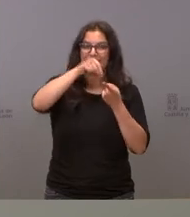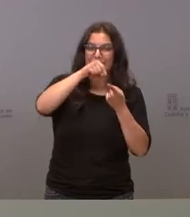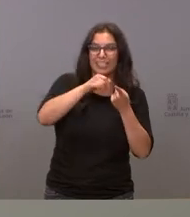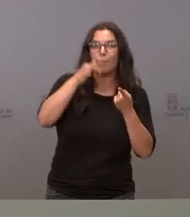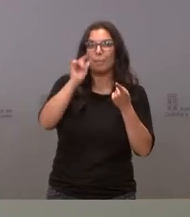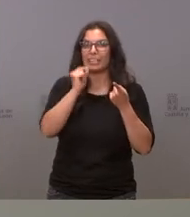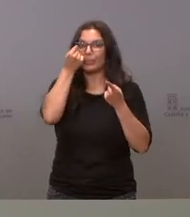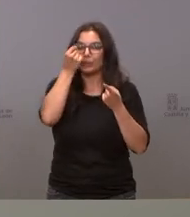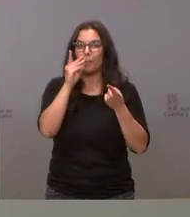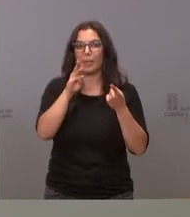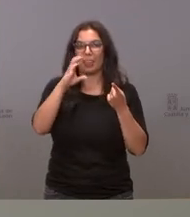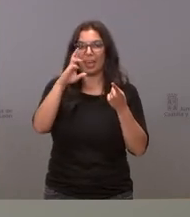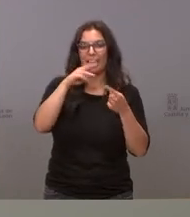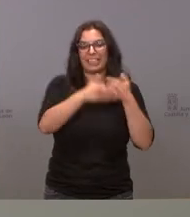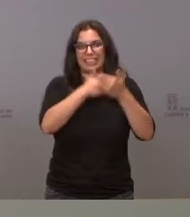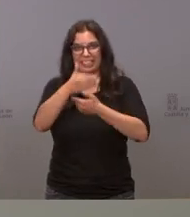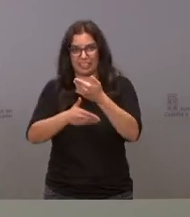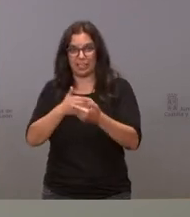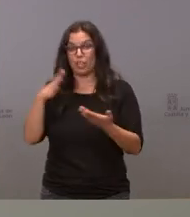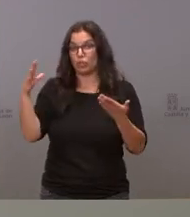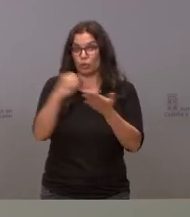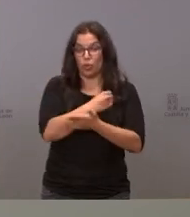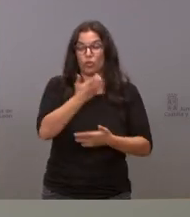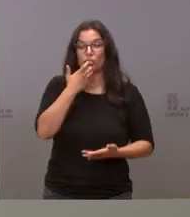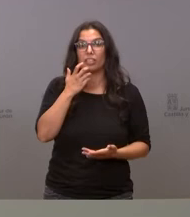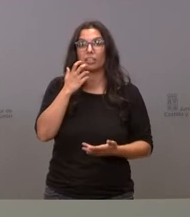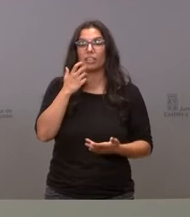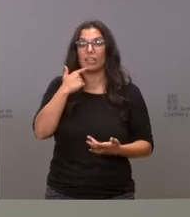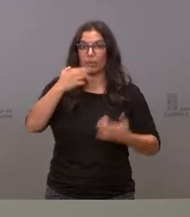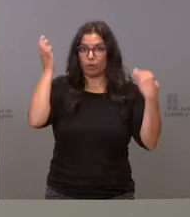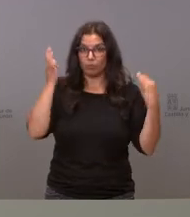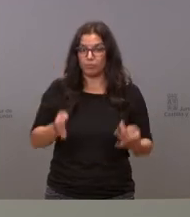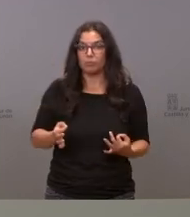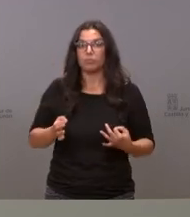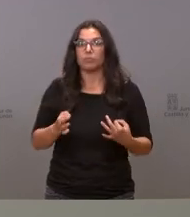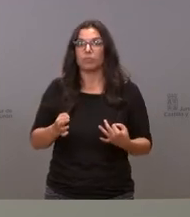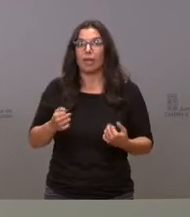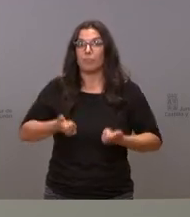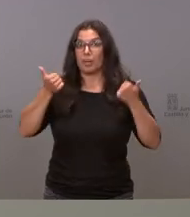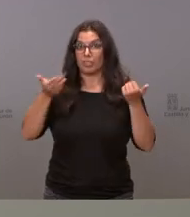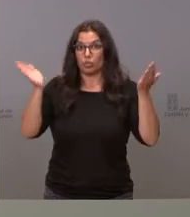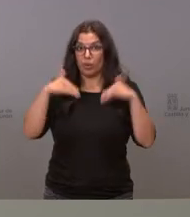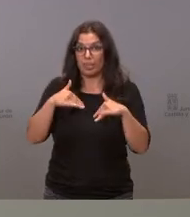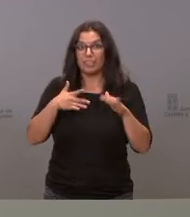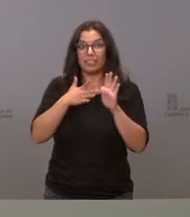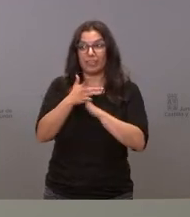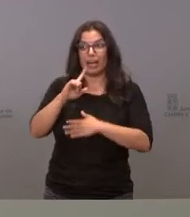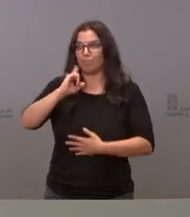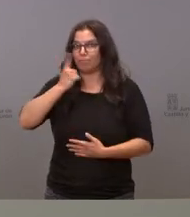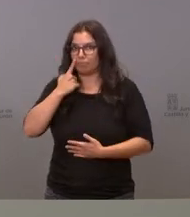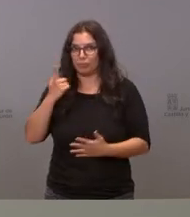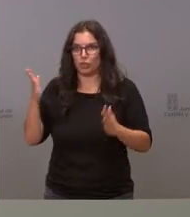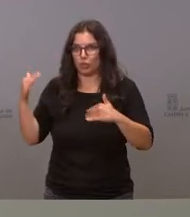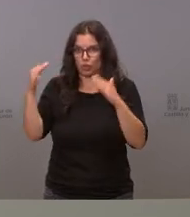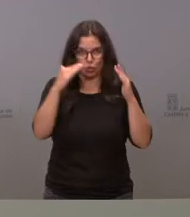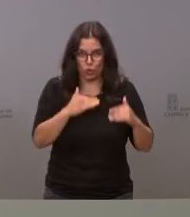secuenciación entonces en todos esos casos cuando decimos afirmamos que no hay más casos es que no los estamos encontrando en todas